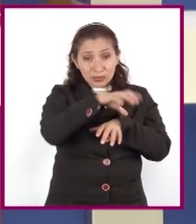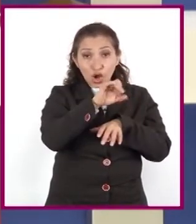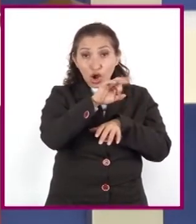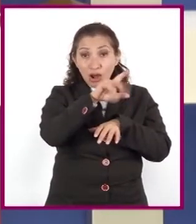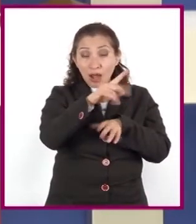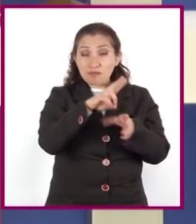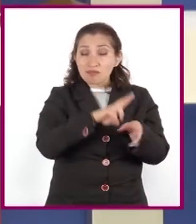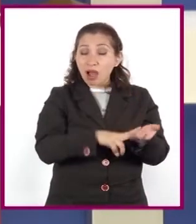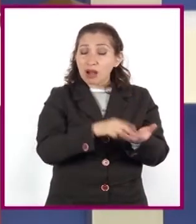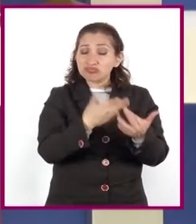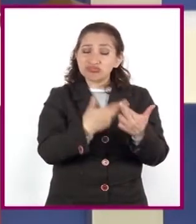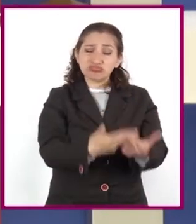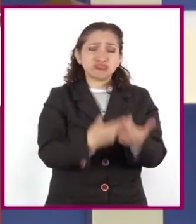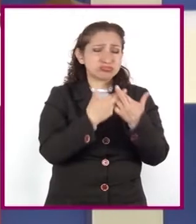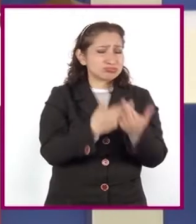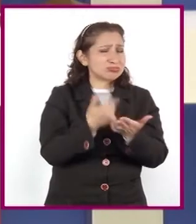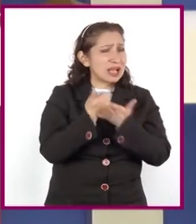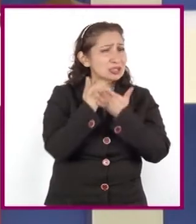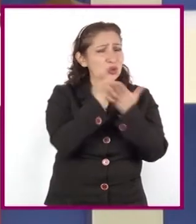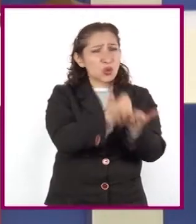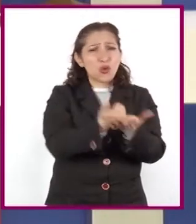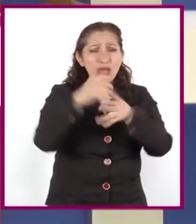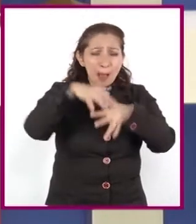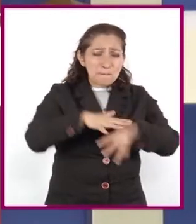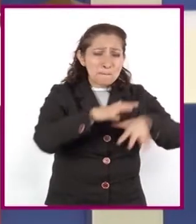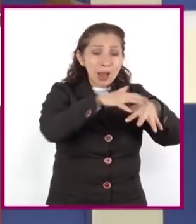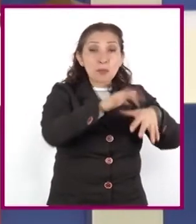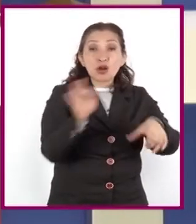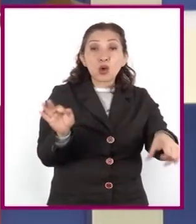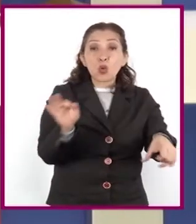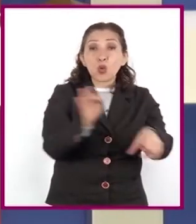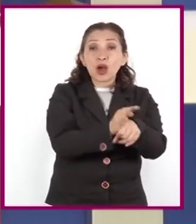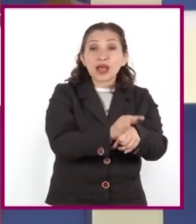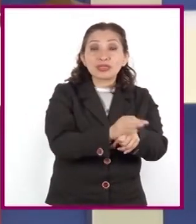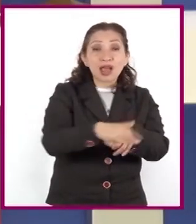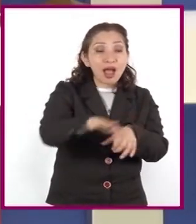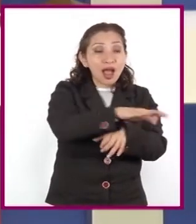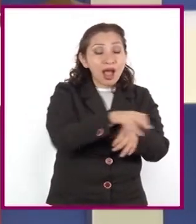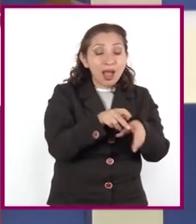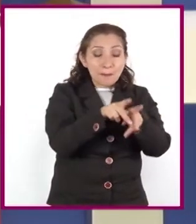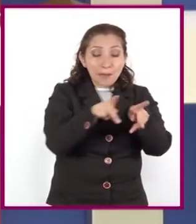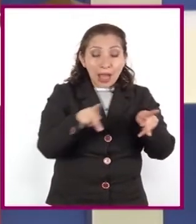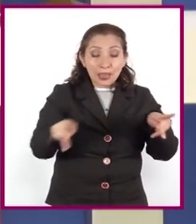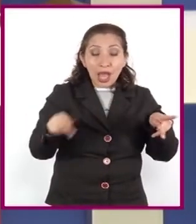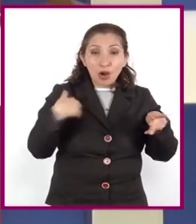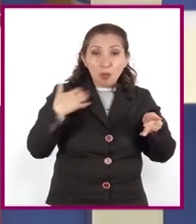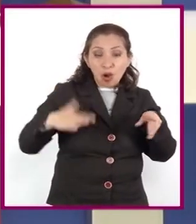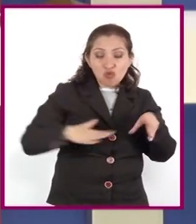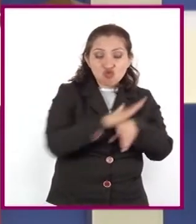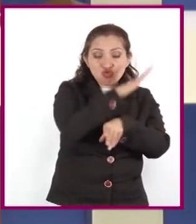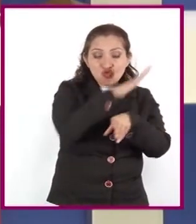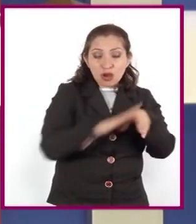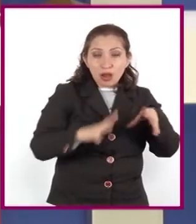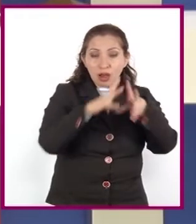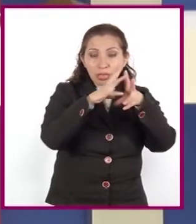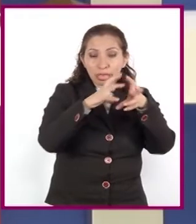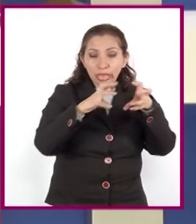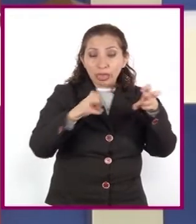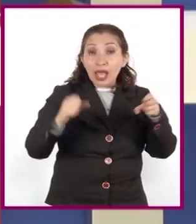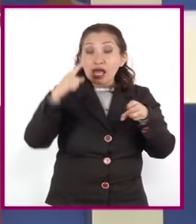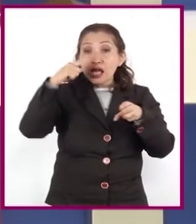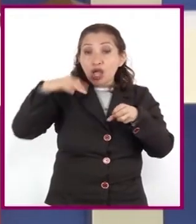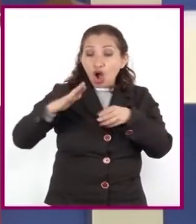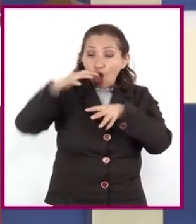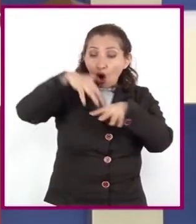valor incalculable en los ecosistemas marinos? Porque protegen las costas contra la erosión y los embates de las olas.